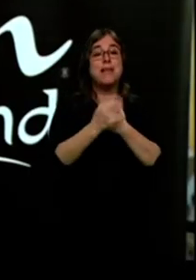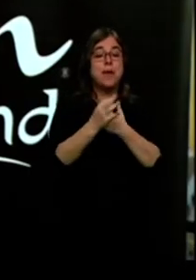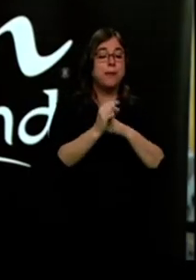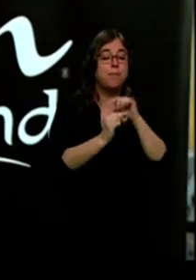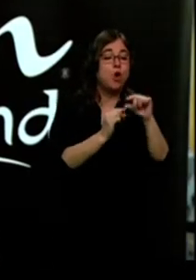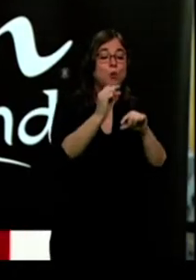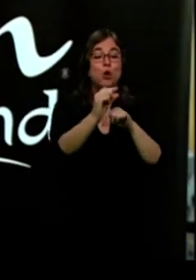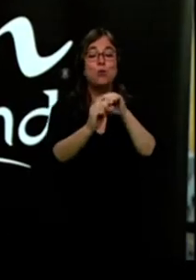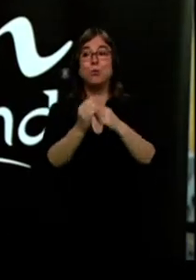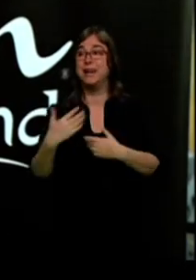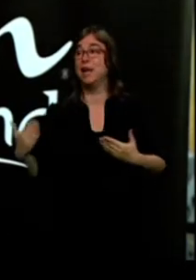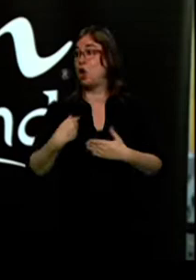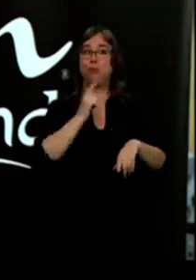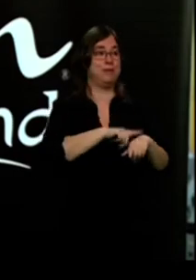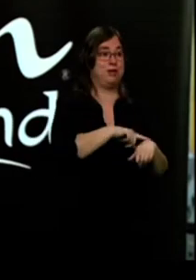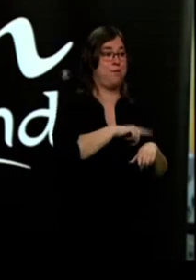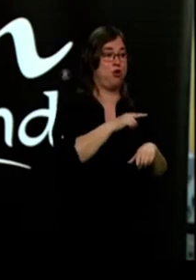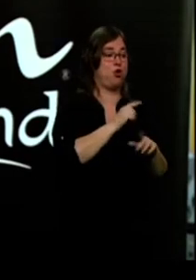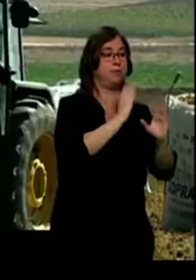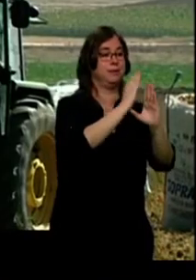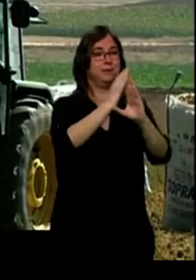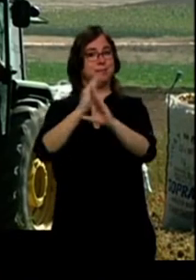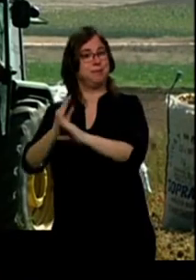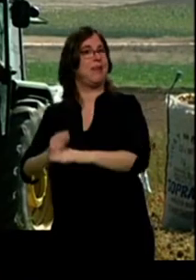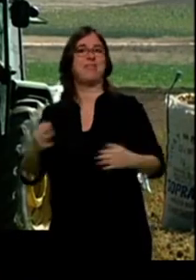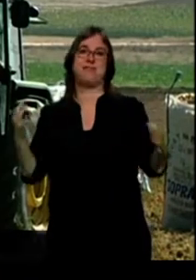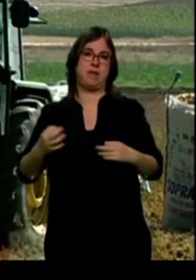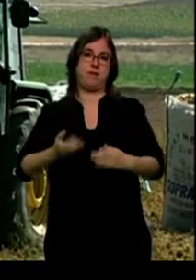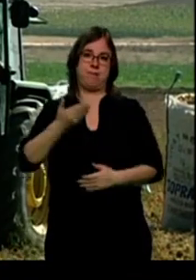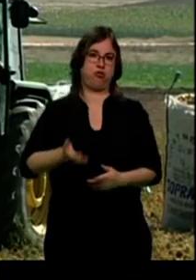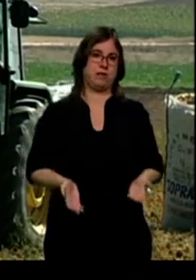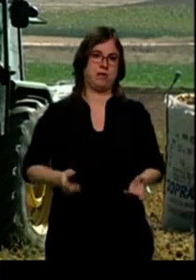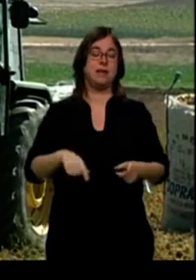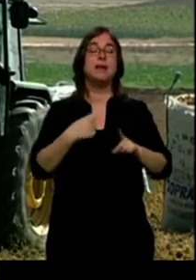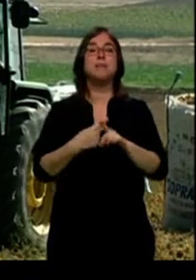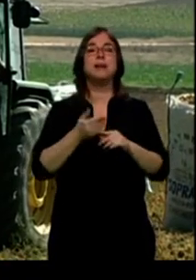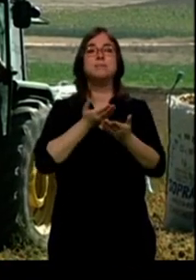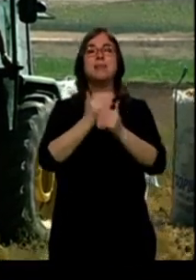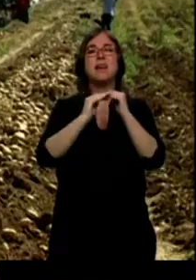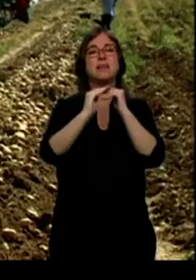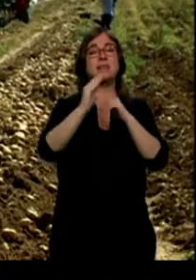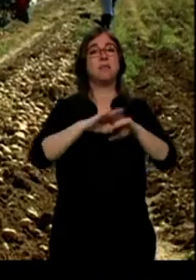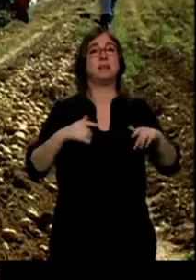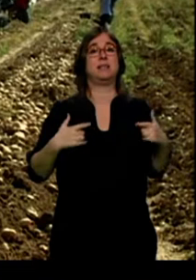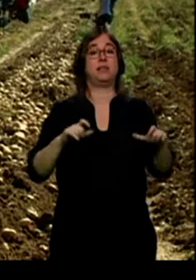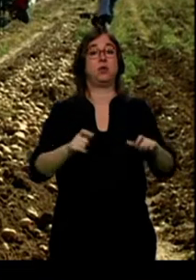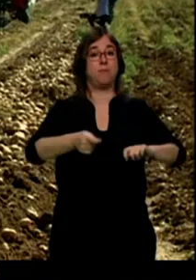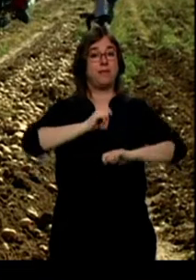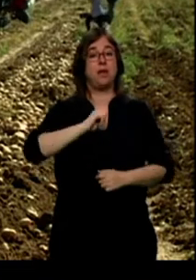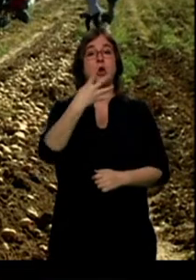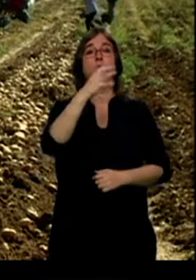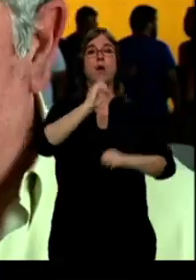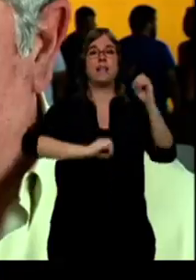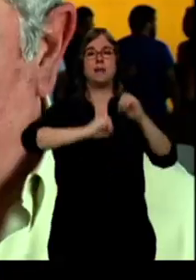tiempo y que escalonamos los arranques, eso va a ser clave. Y piden estabilidad para un sector que aporta el 40% de la producción nacional.